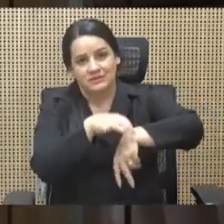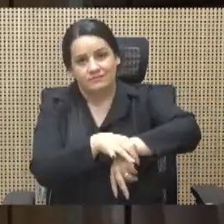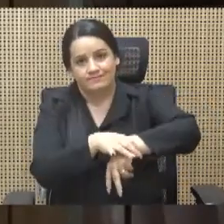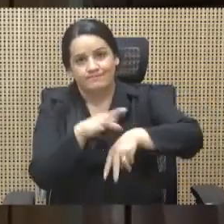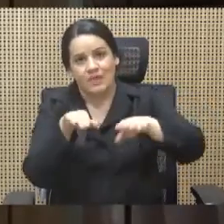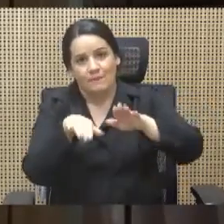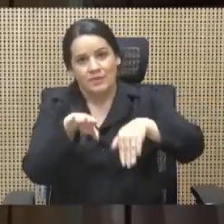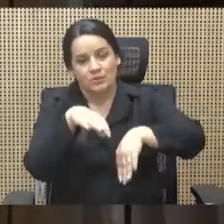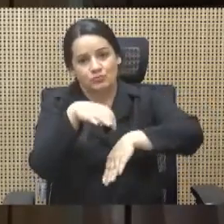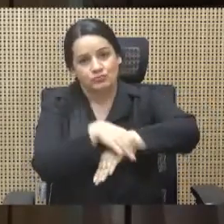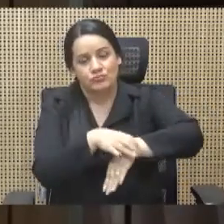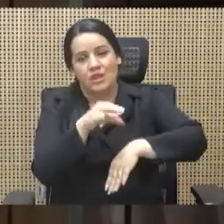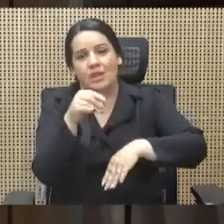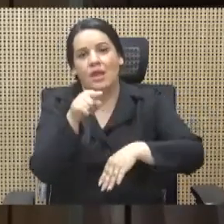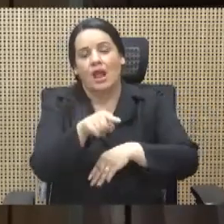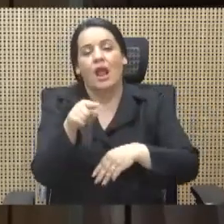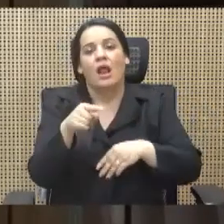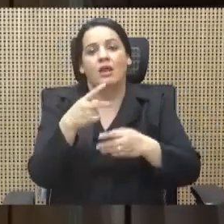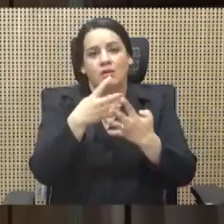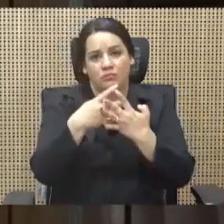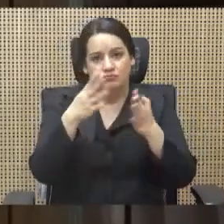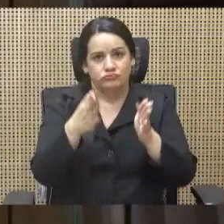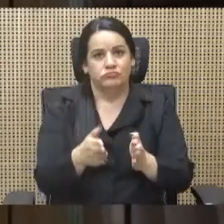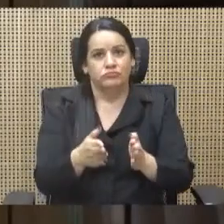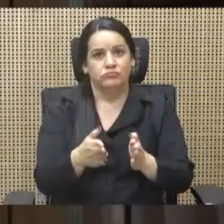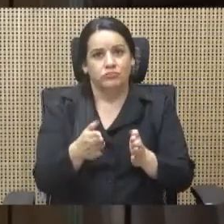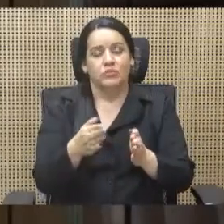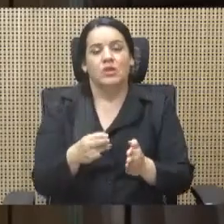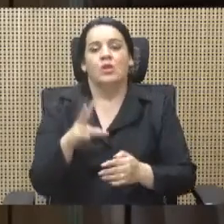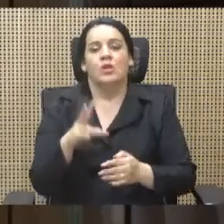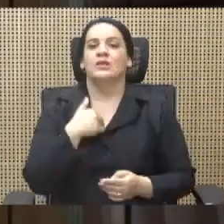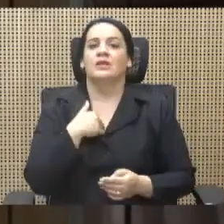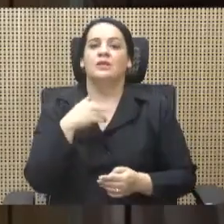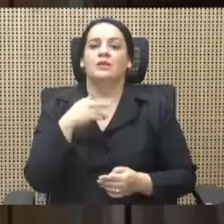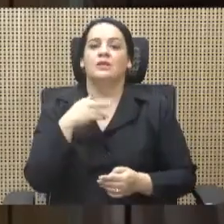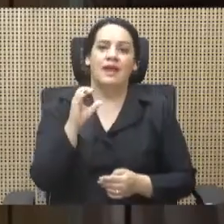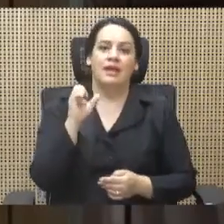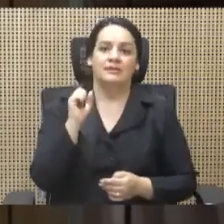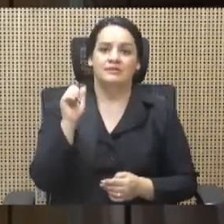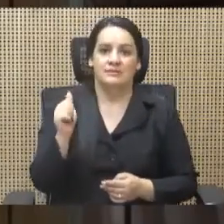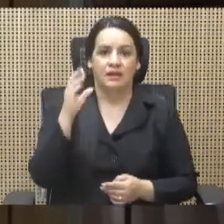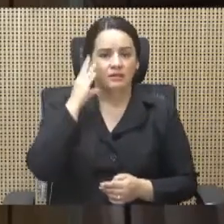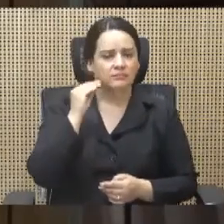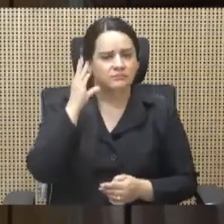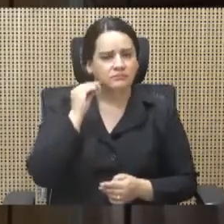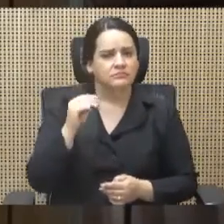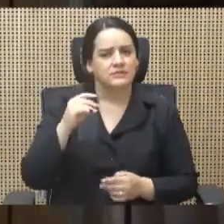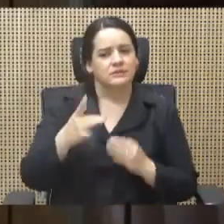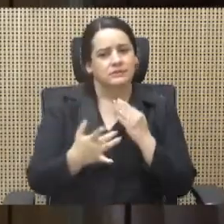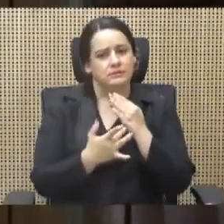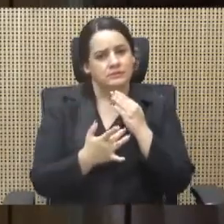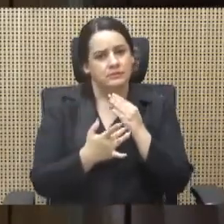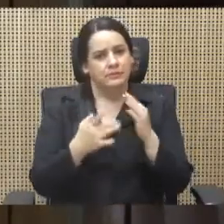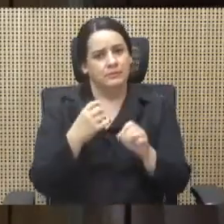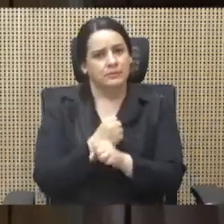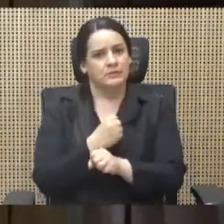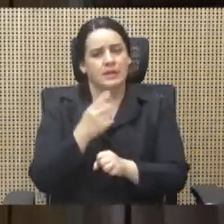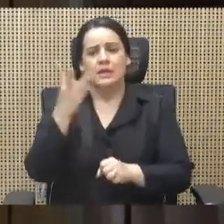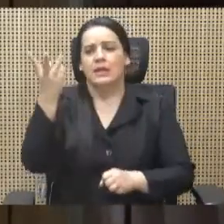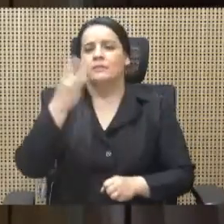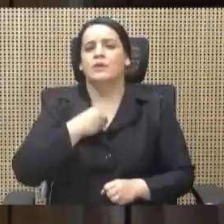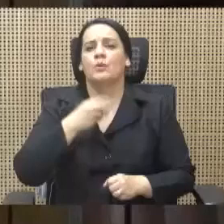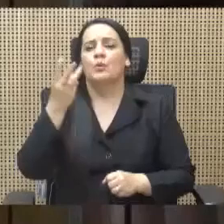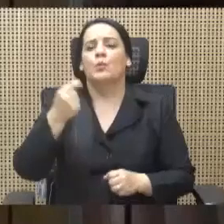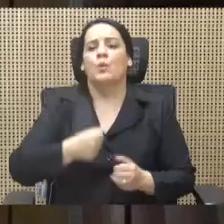necesario para hacerlo. Que me digan cuánto se ha importado de dispositivos electrónicos,